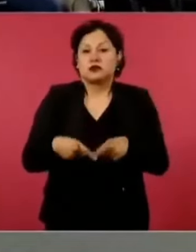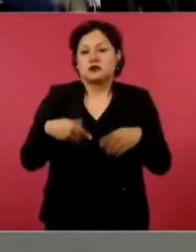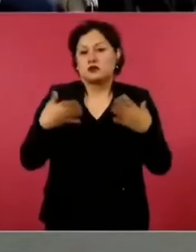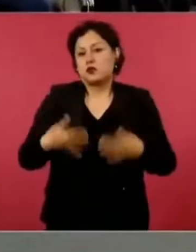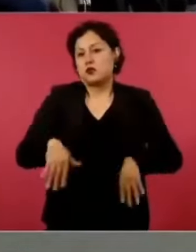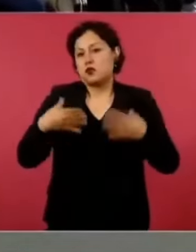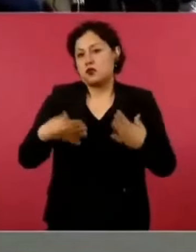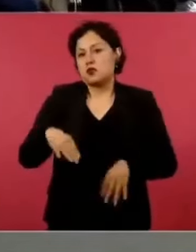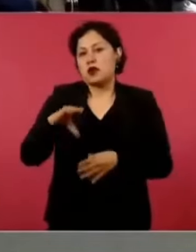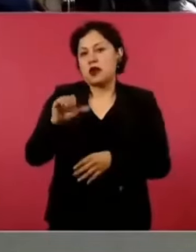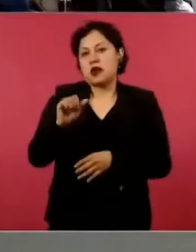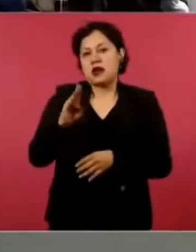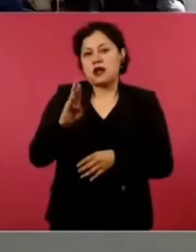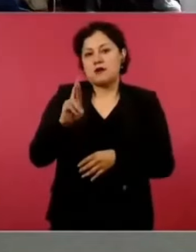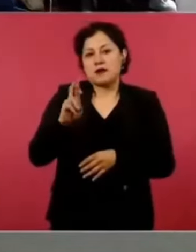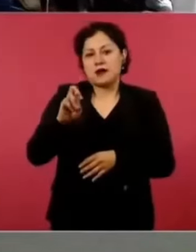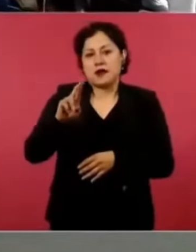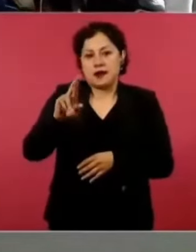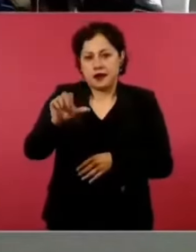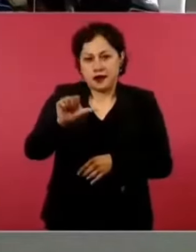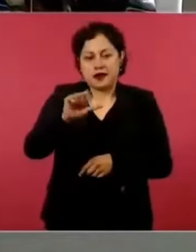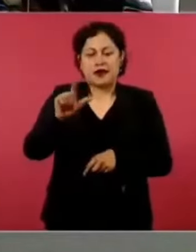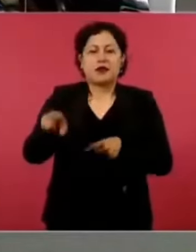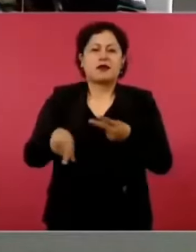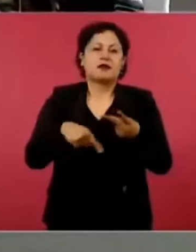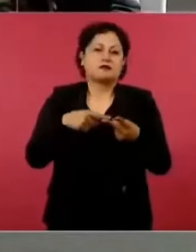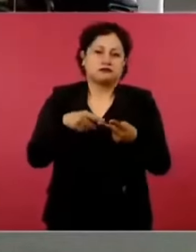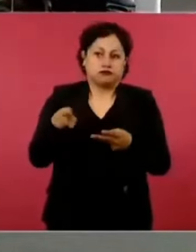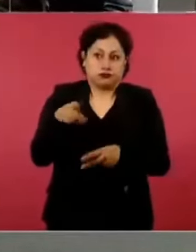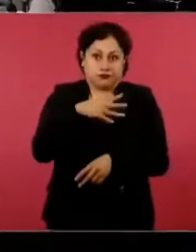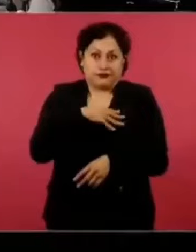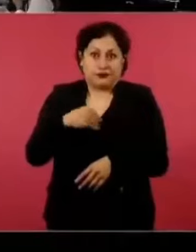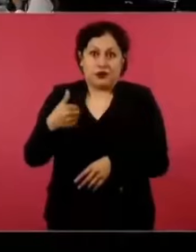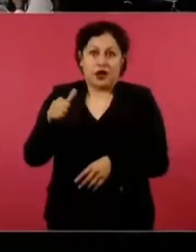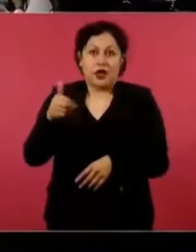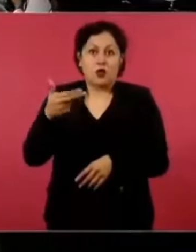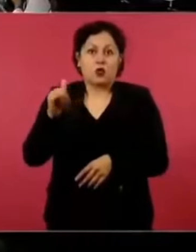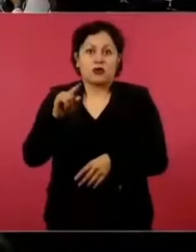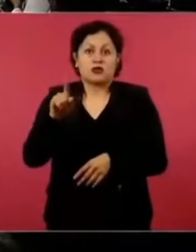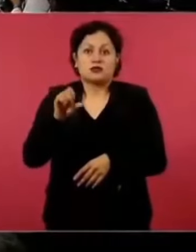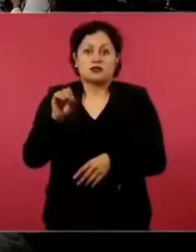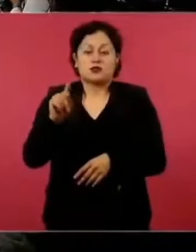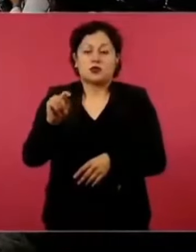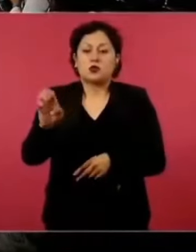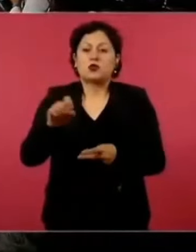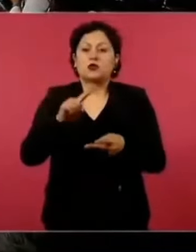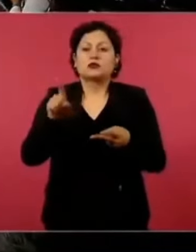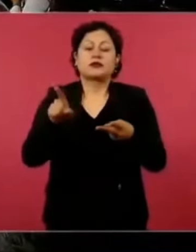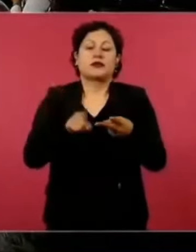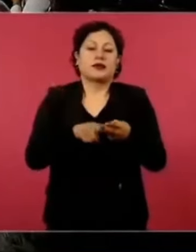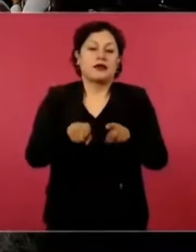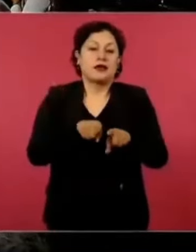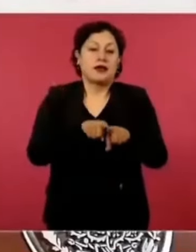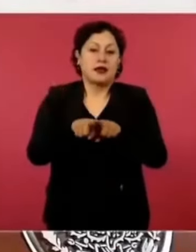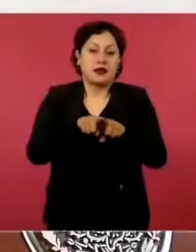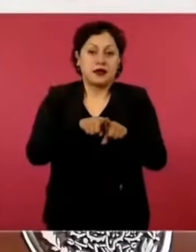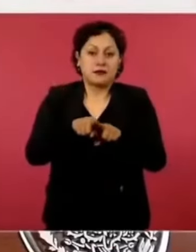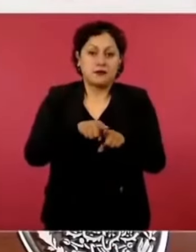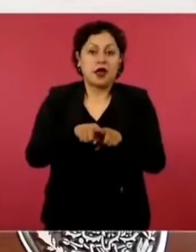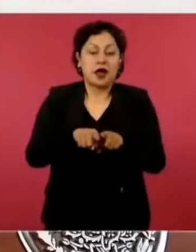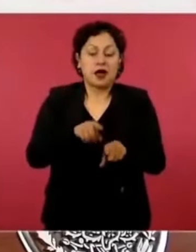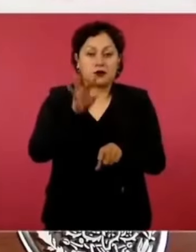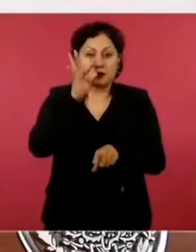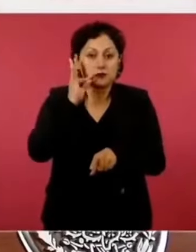Aguisote, los hermanos Flores Vagón, Vagón,